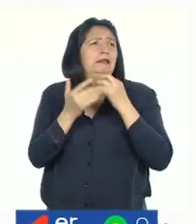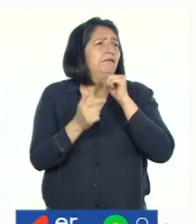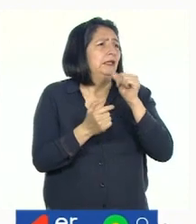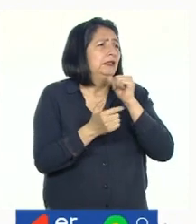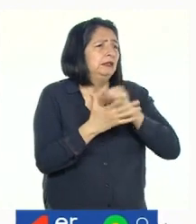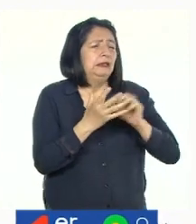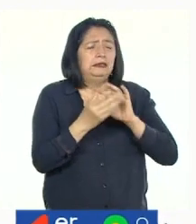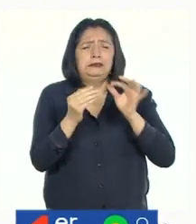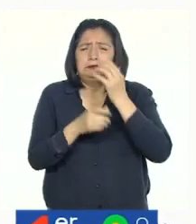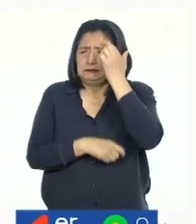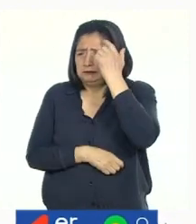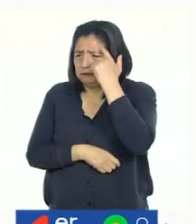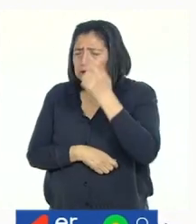cuento? ¿Una abuelita gigante?